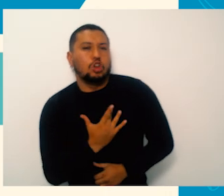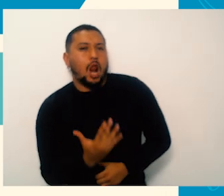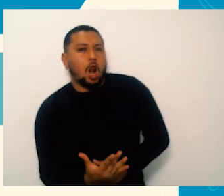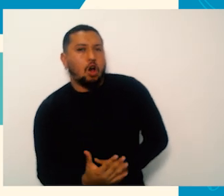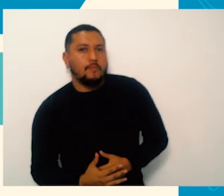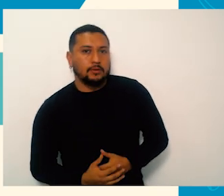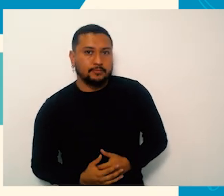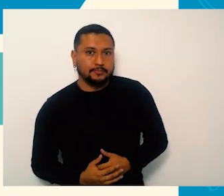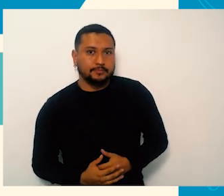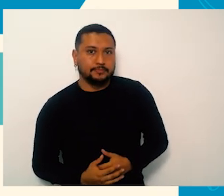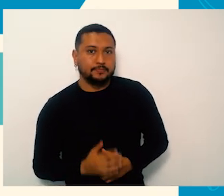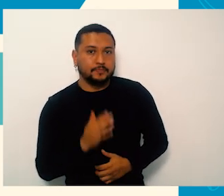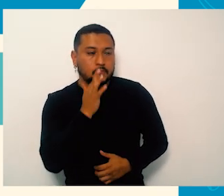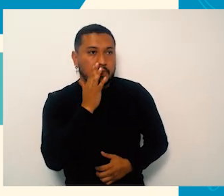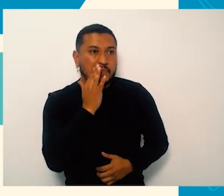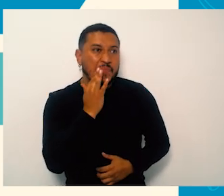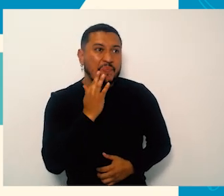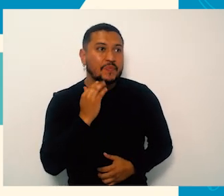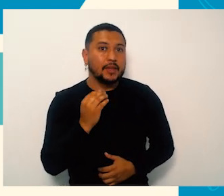trimestre de la vigencia 2024.